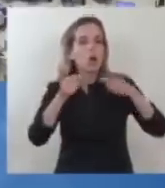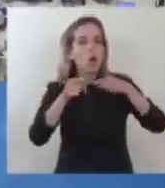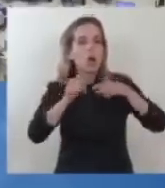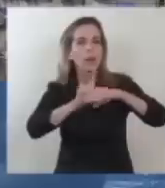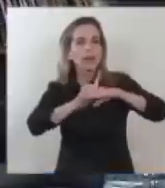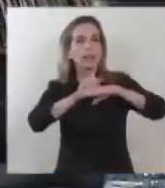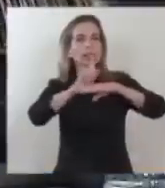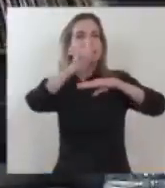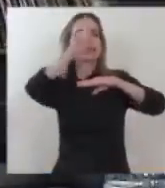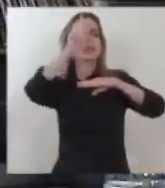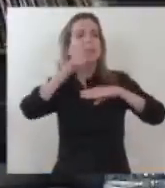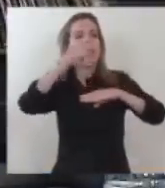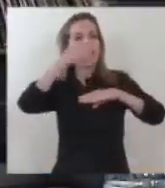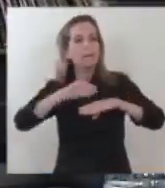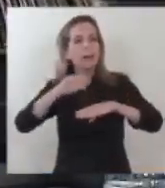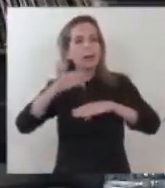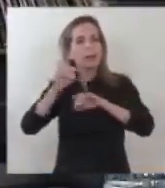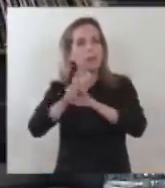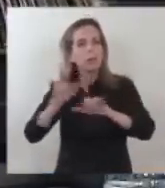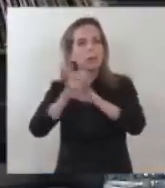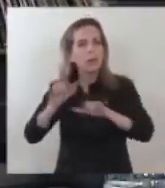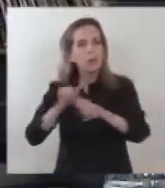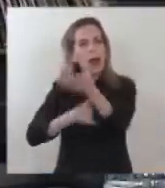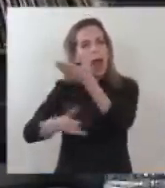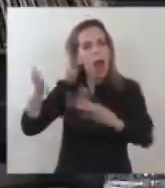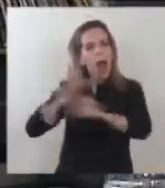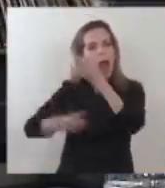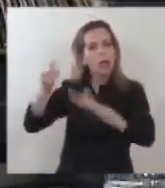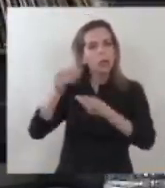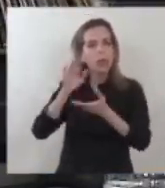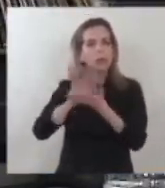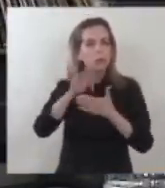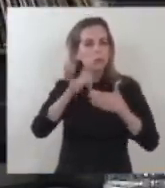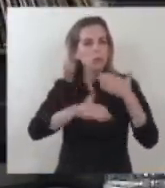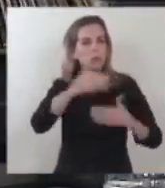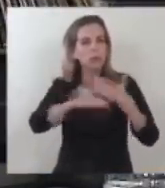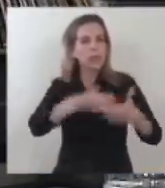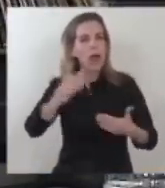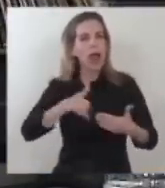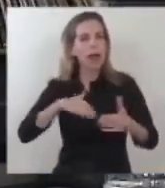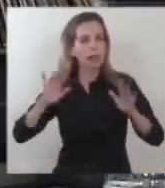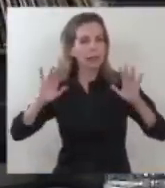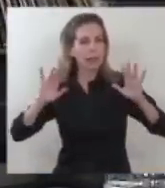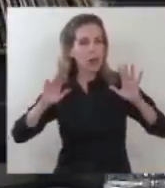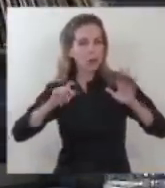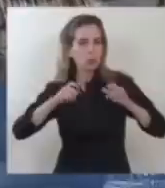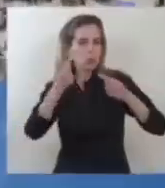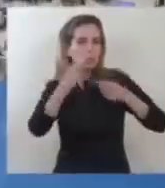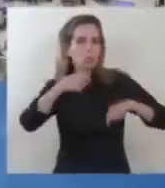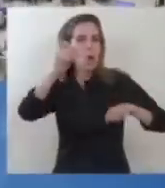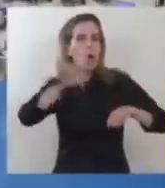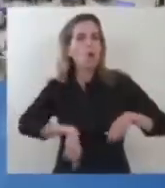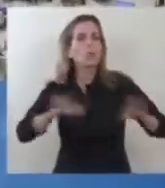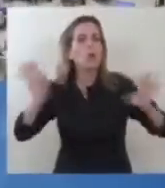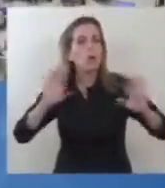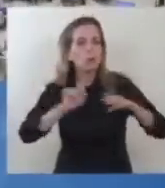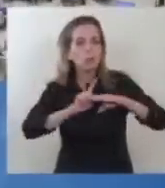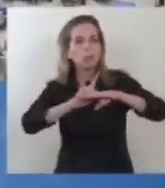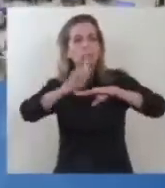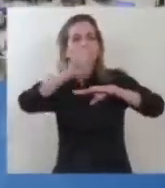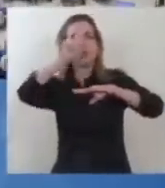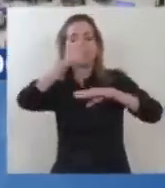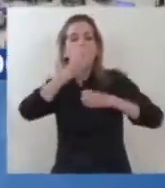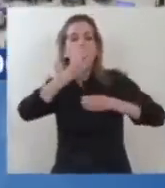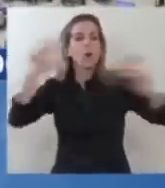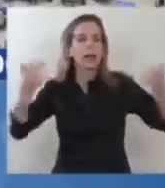ayudar en mucho a nuestro desarrollo. No es un satélite más. Es un satélite